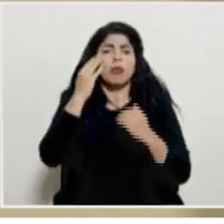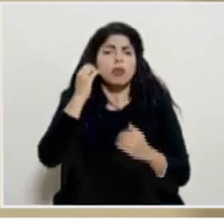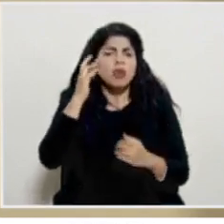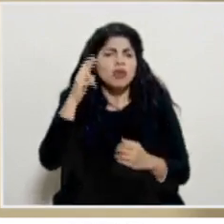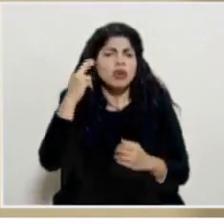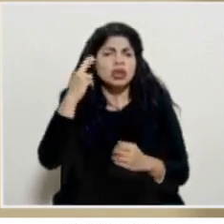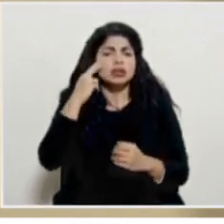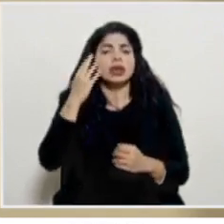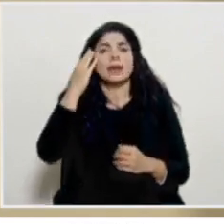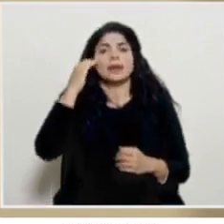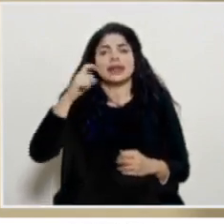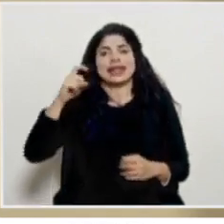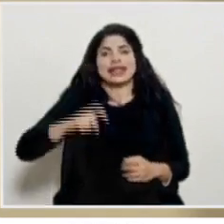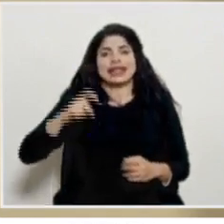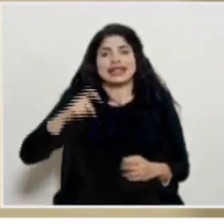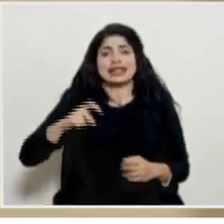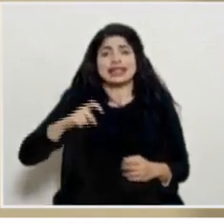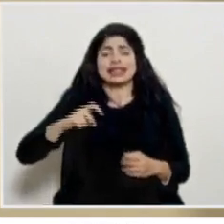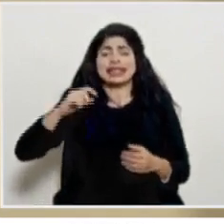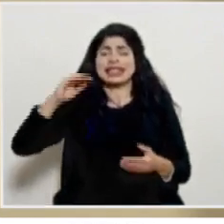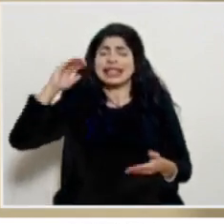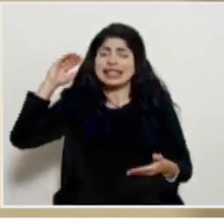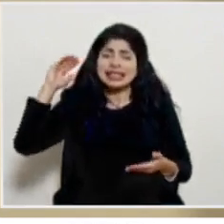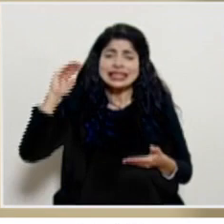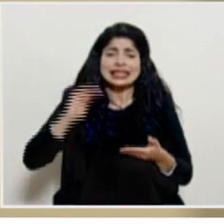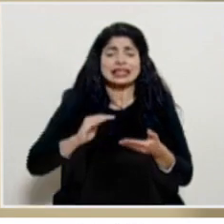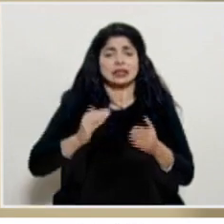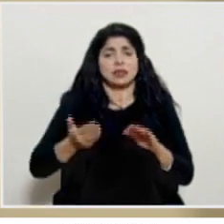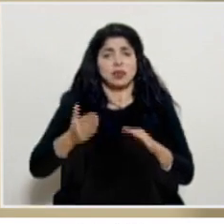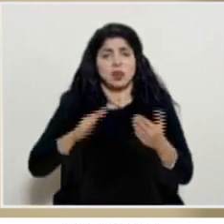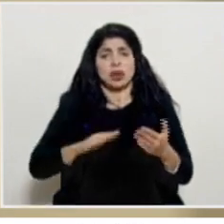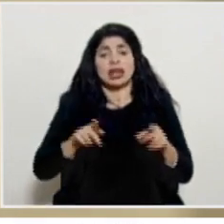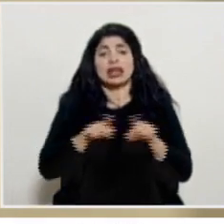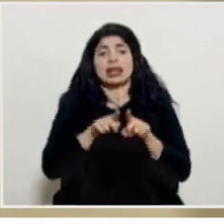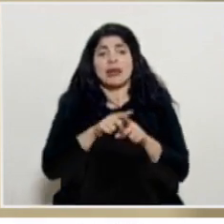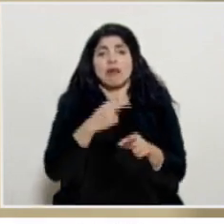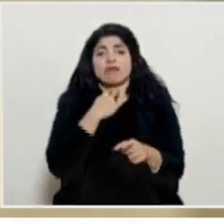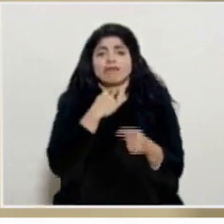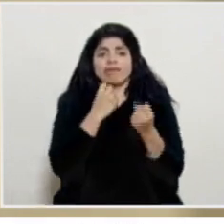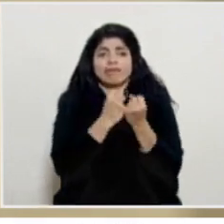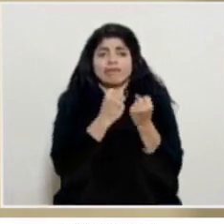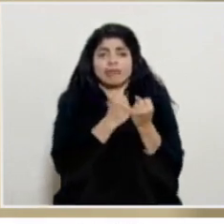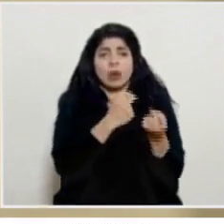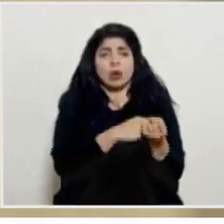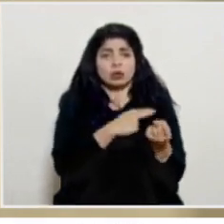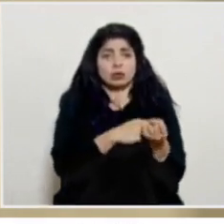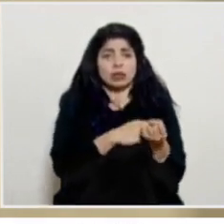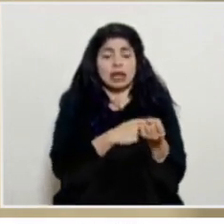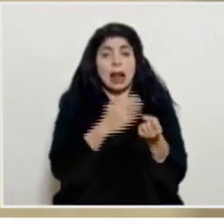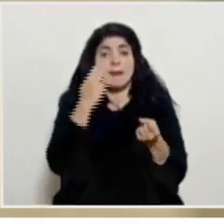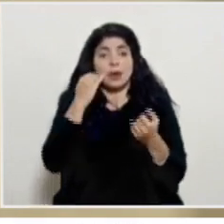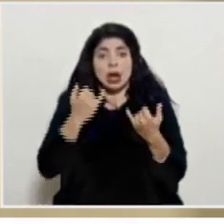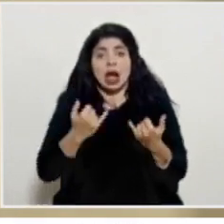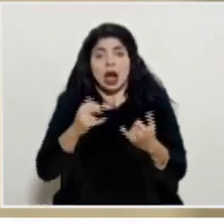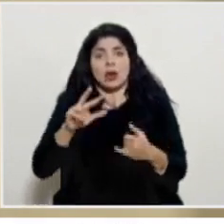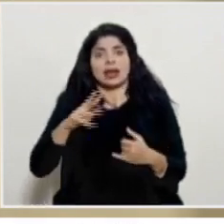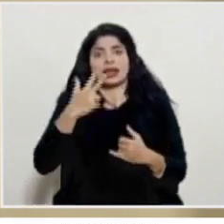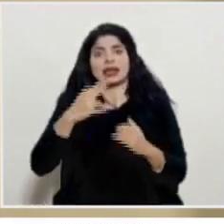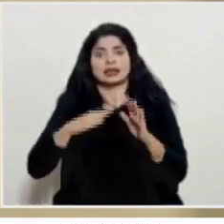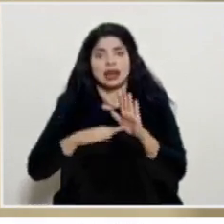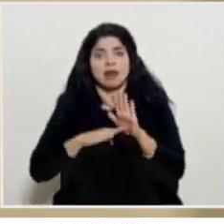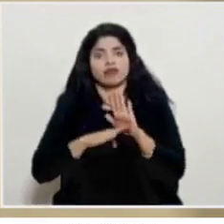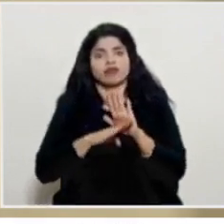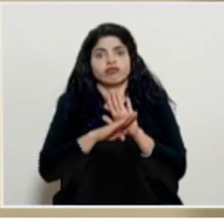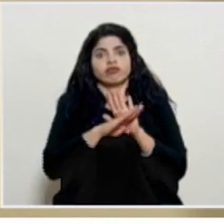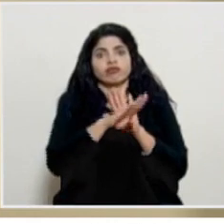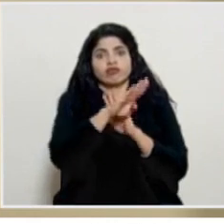de reducir al máximo la mortalidad y también la saturación hospitalaria ante una incipiente tercera hora, que es